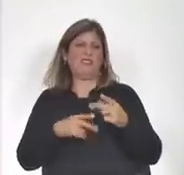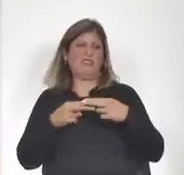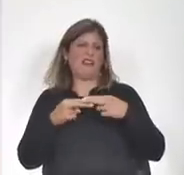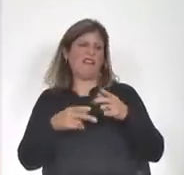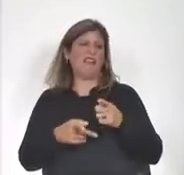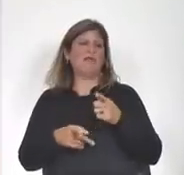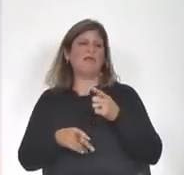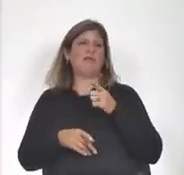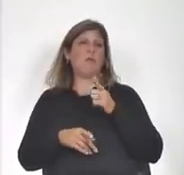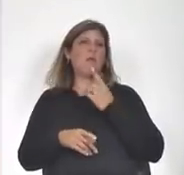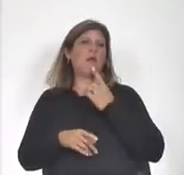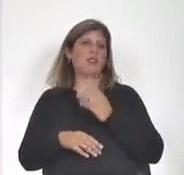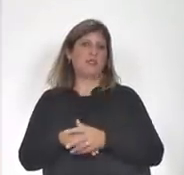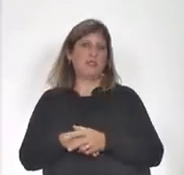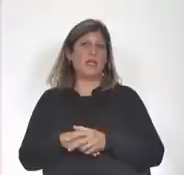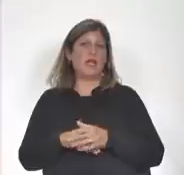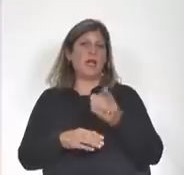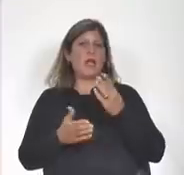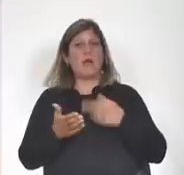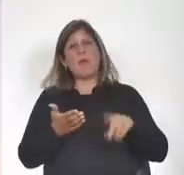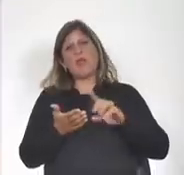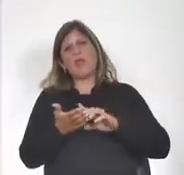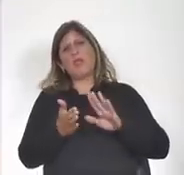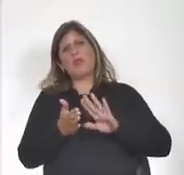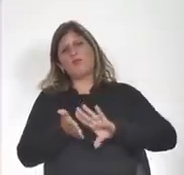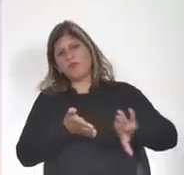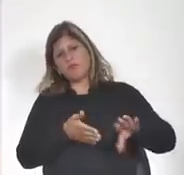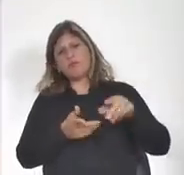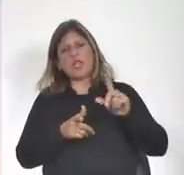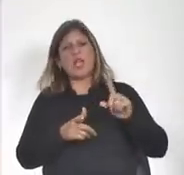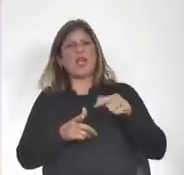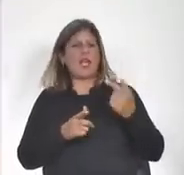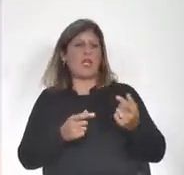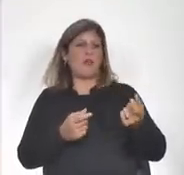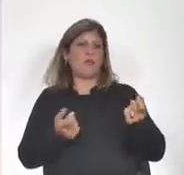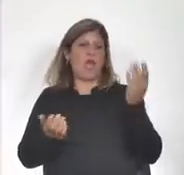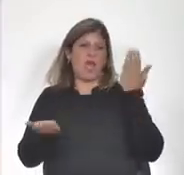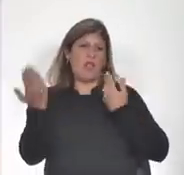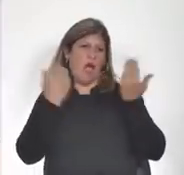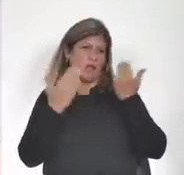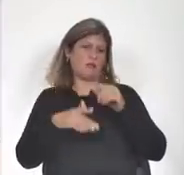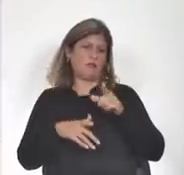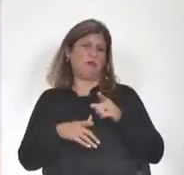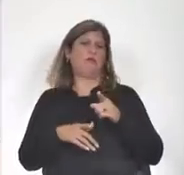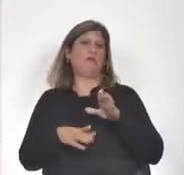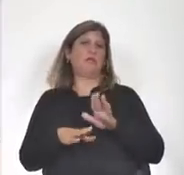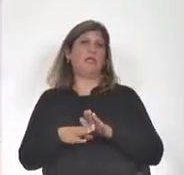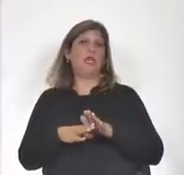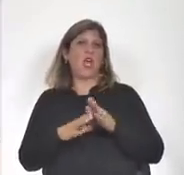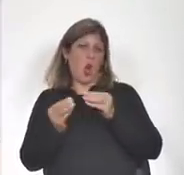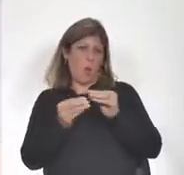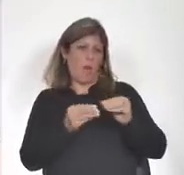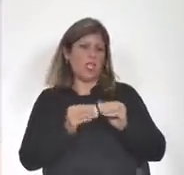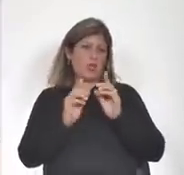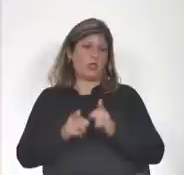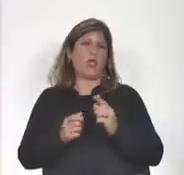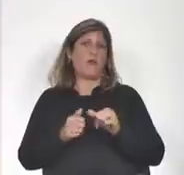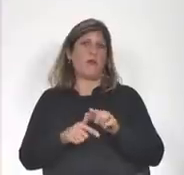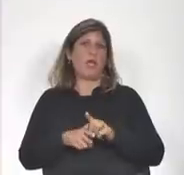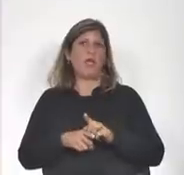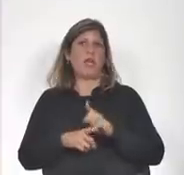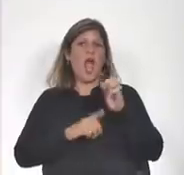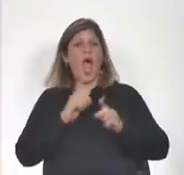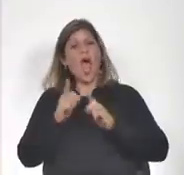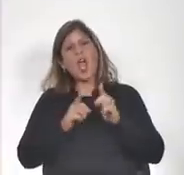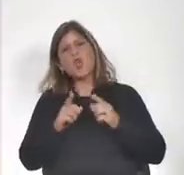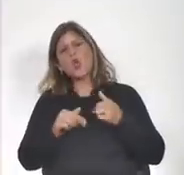Pero además de los ataques personales que he recibido y que han recibido otros compañeros, se han visto a legisladores del oficialismo,